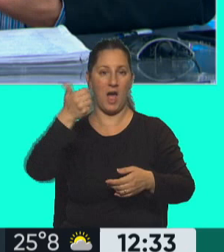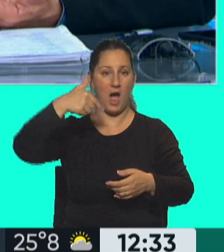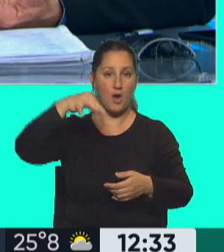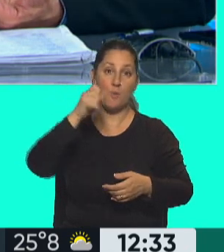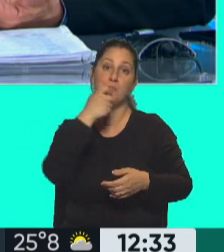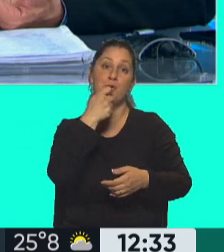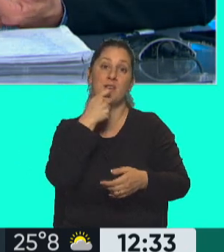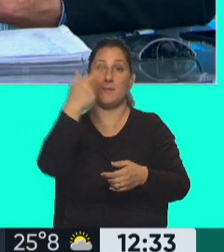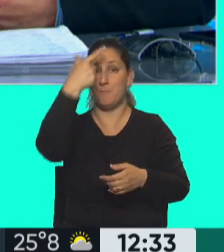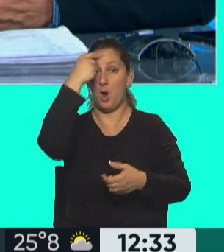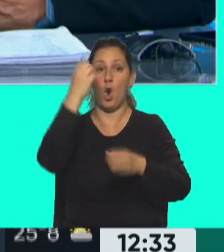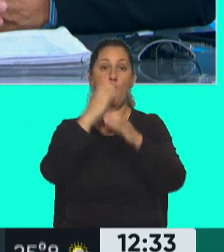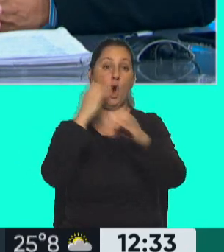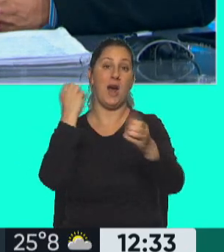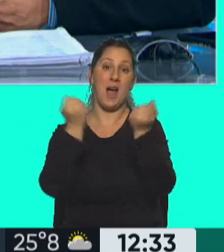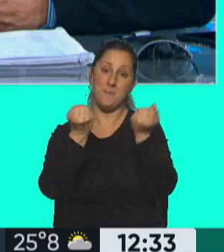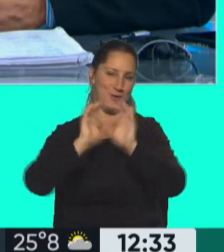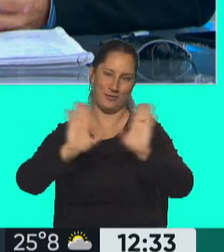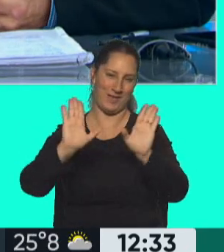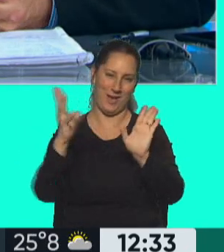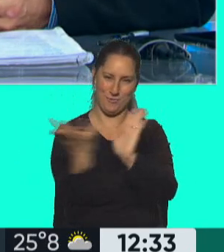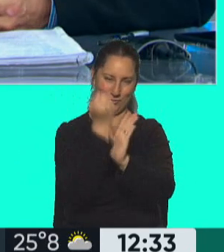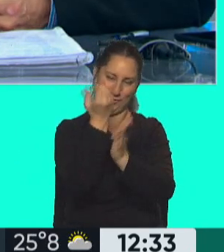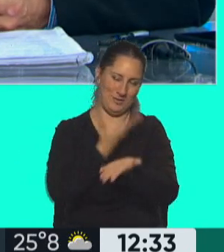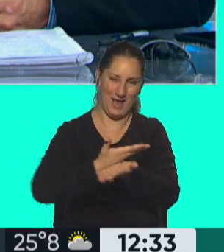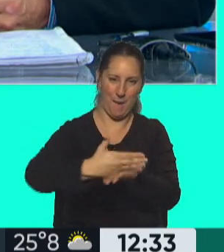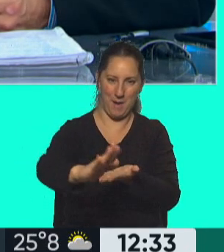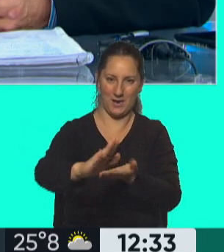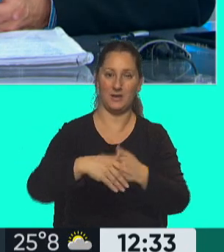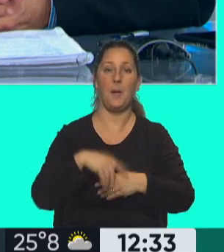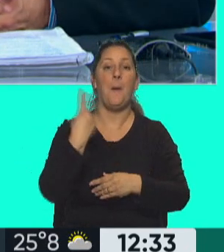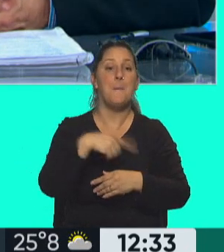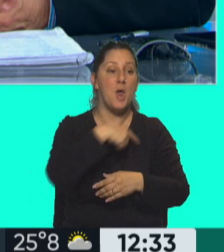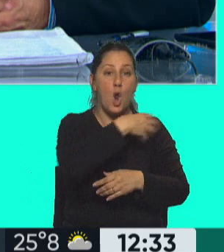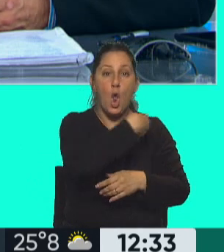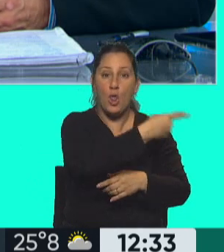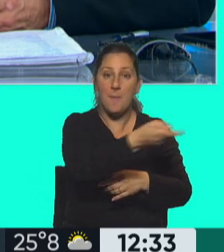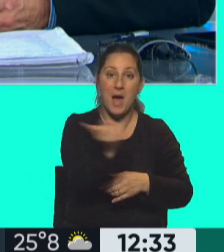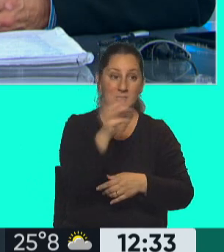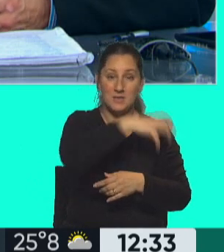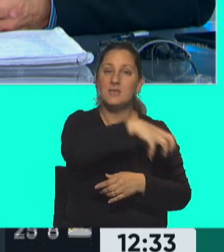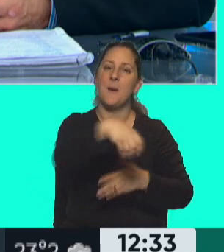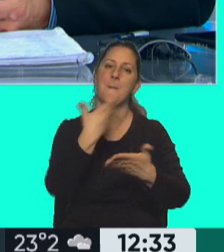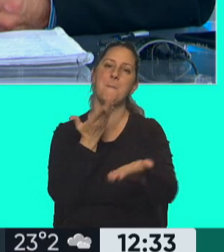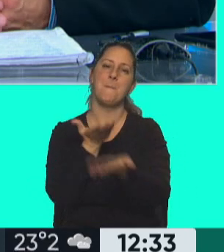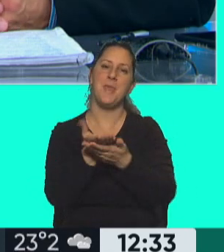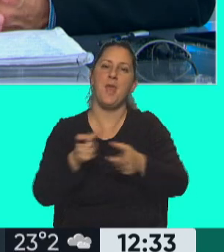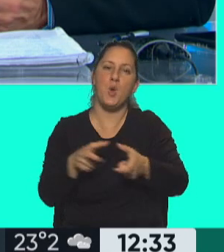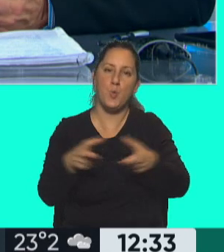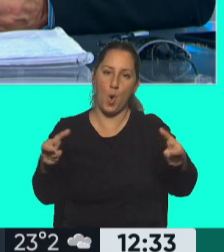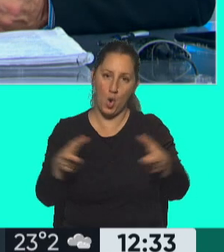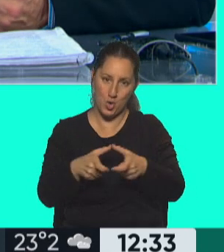camioneros que ya tiene un bono. Por ejemplo. Entonces quedaría excluido, pero para el resto se está pidiendo el bono, inclusive